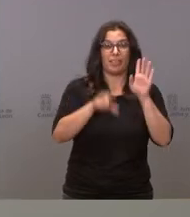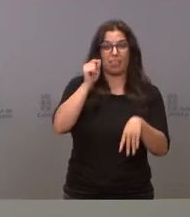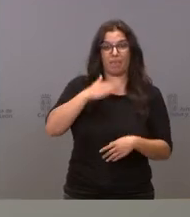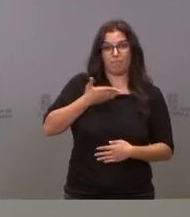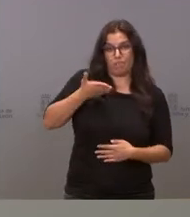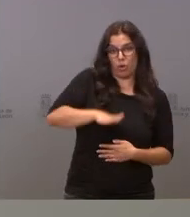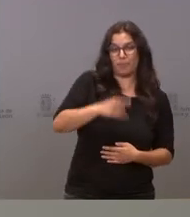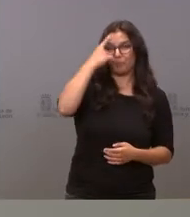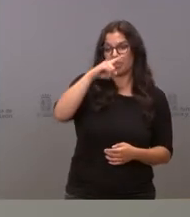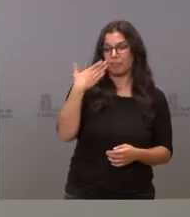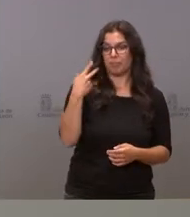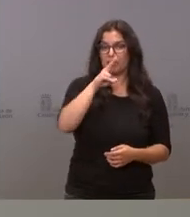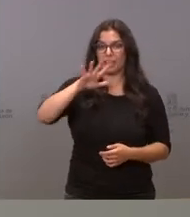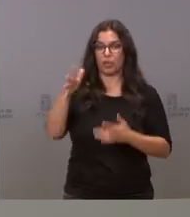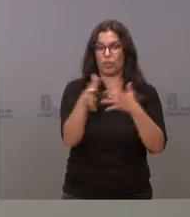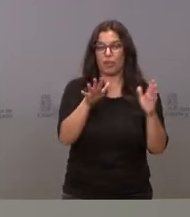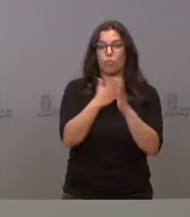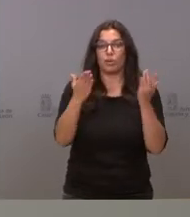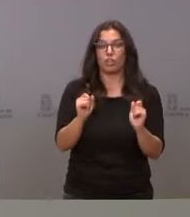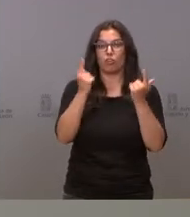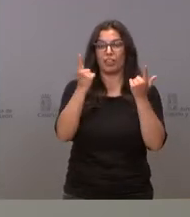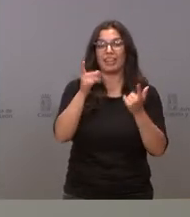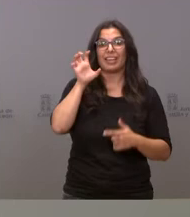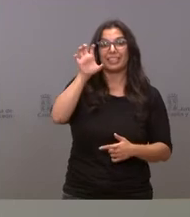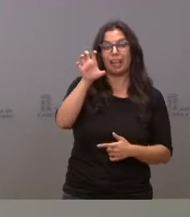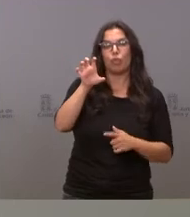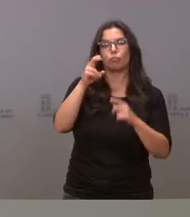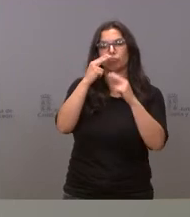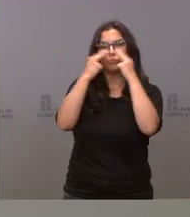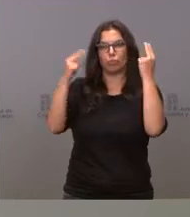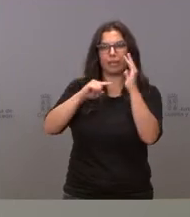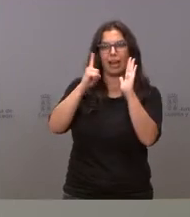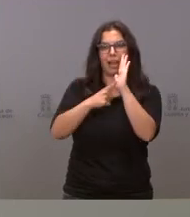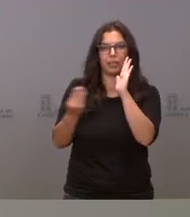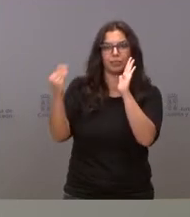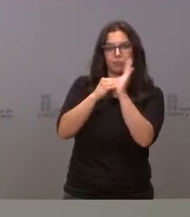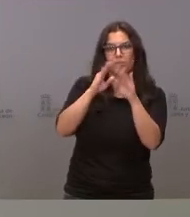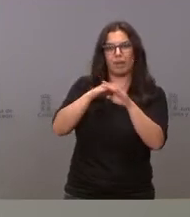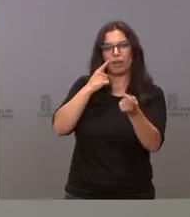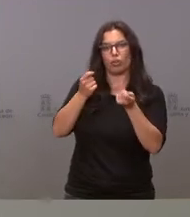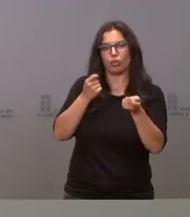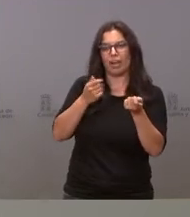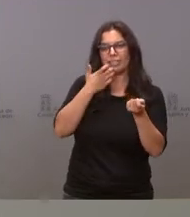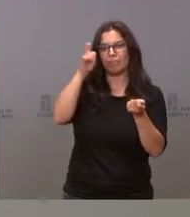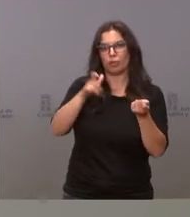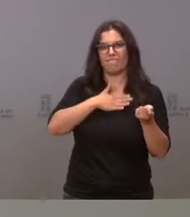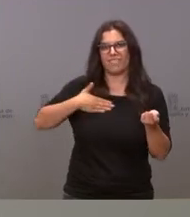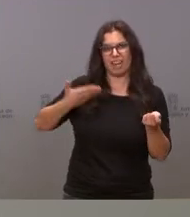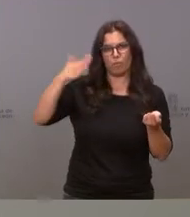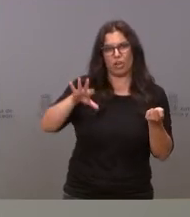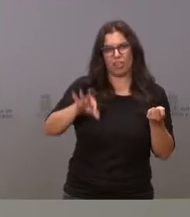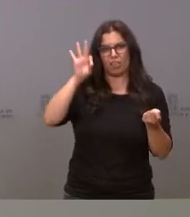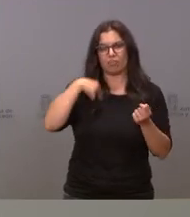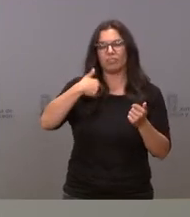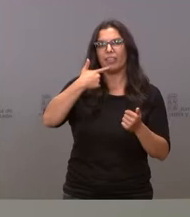25 de marzo, el Boletín Oficial del Estado publicó la Ley Orgánica de Regulación de la Eutanasia, que establecía un plazo de tres